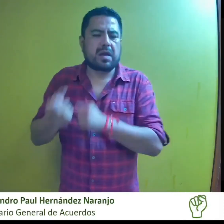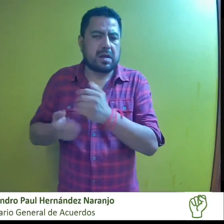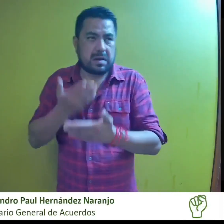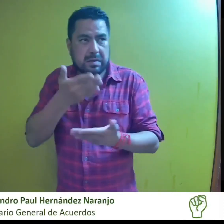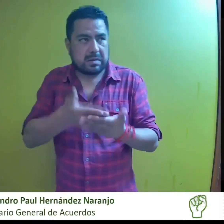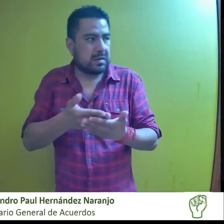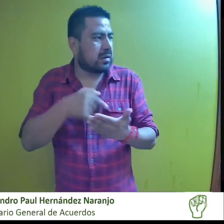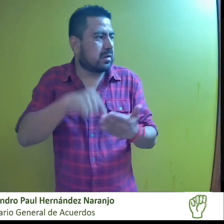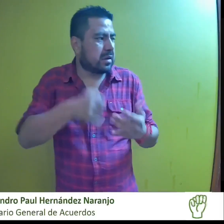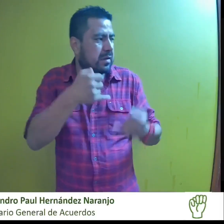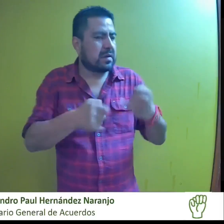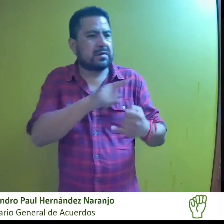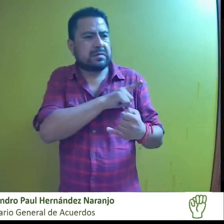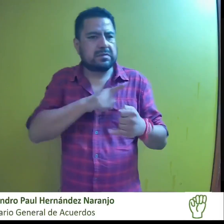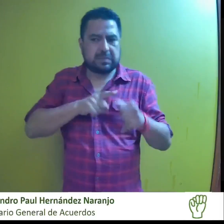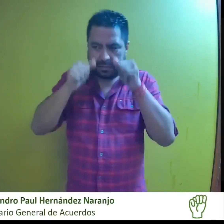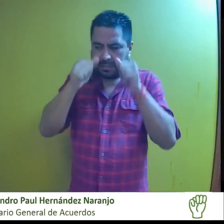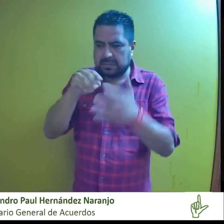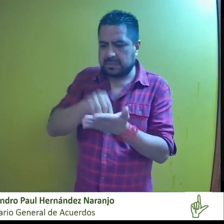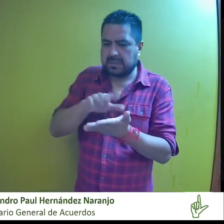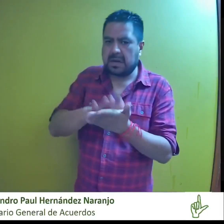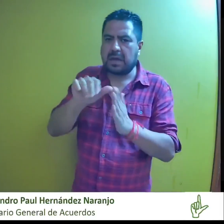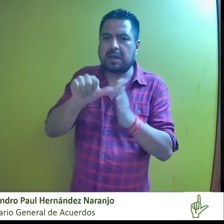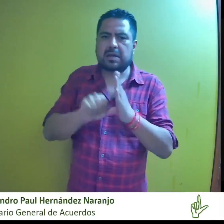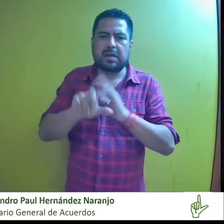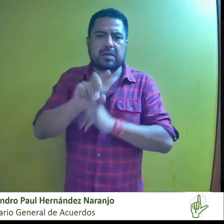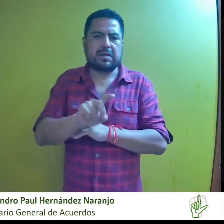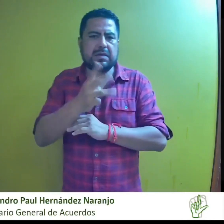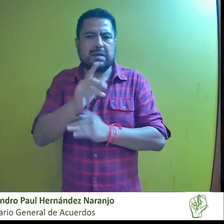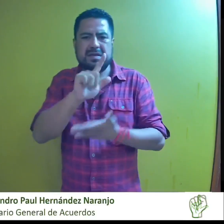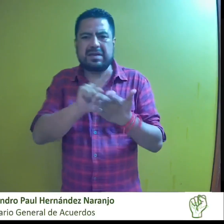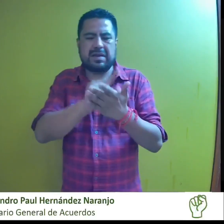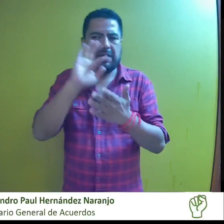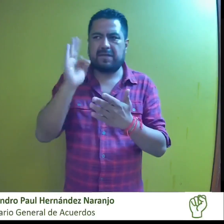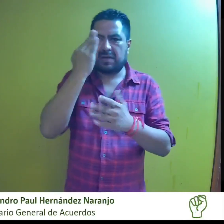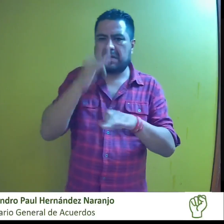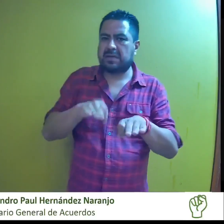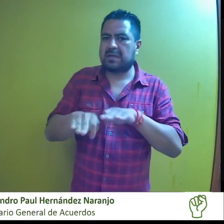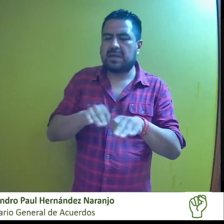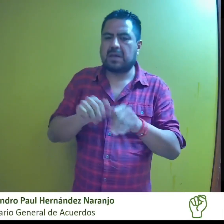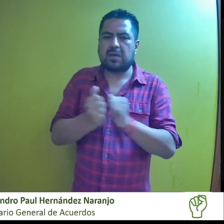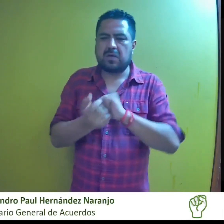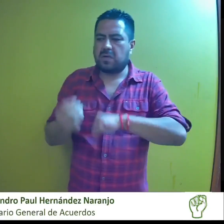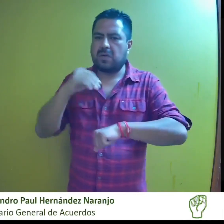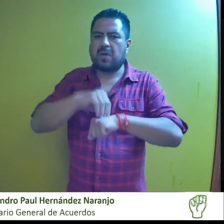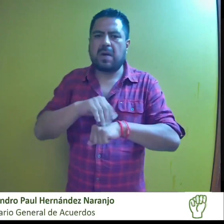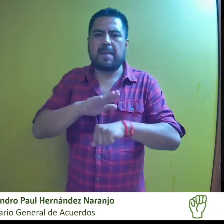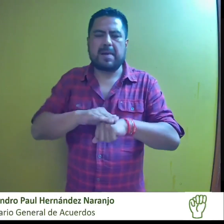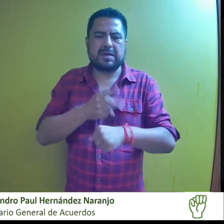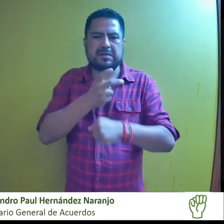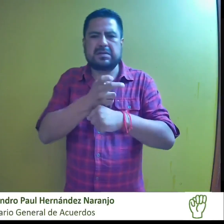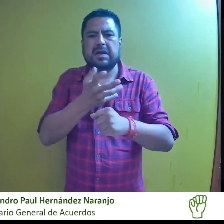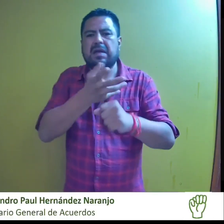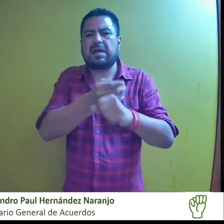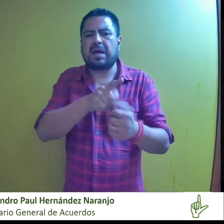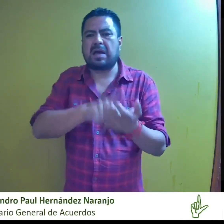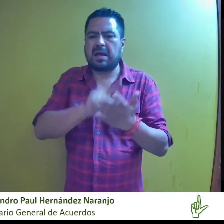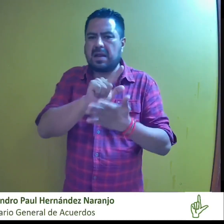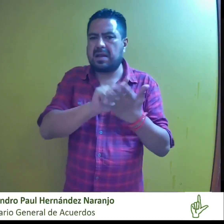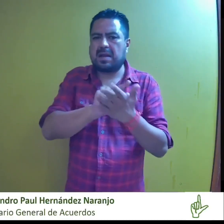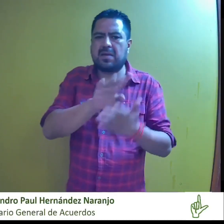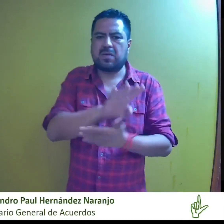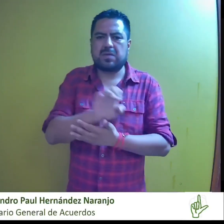tribunal electoral se diera cumplimiento de establecido en el artículo treinta y tres de la ley federal del trabajo aplicada de manera supletoria a la ley número